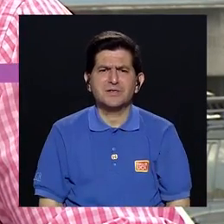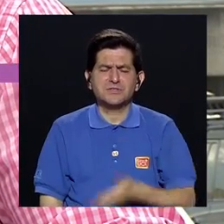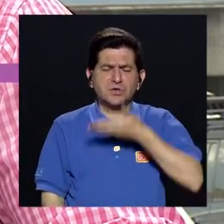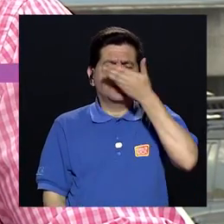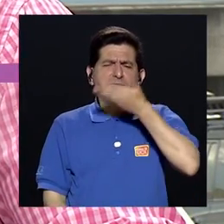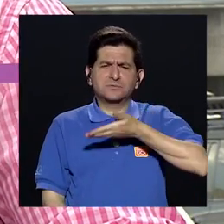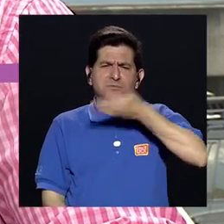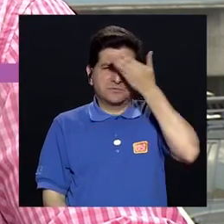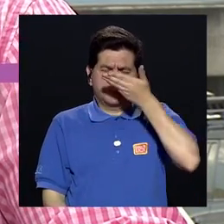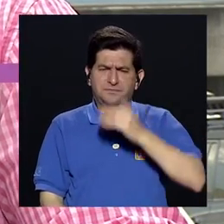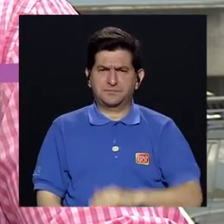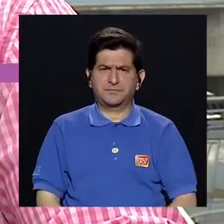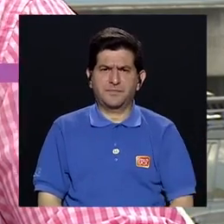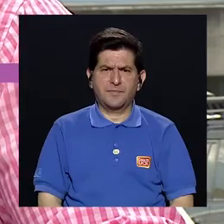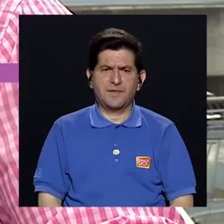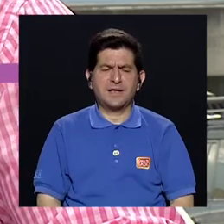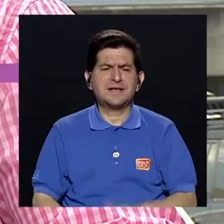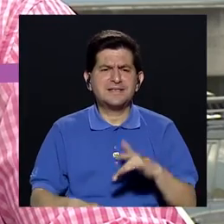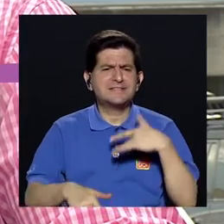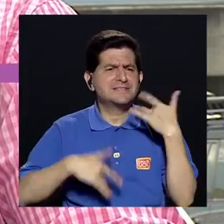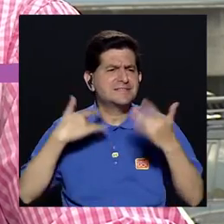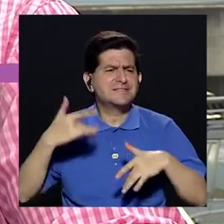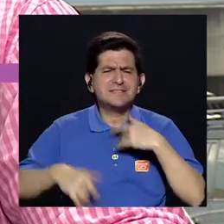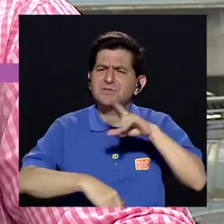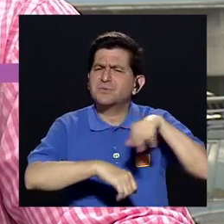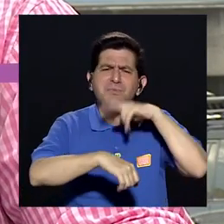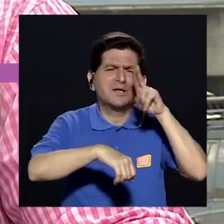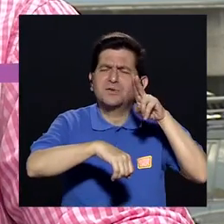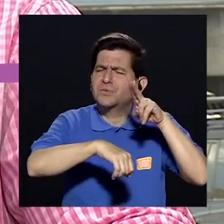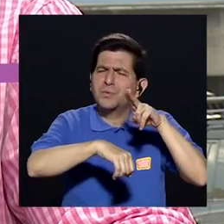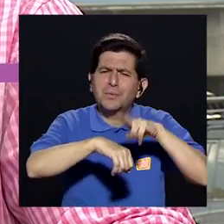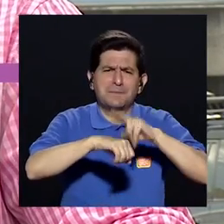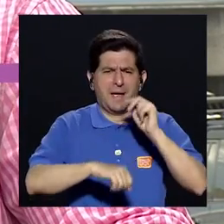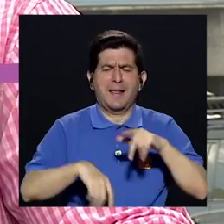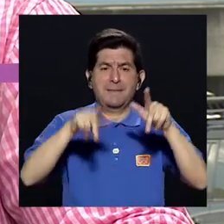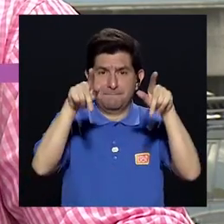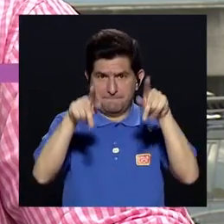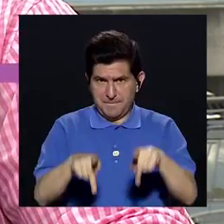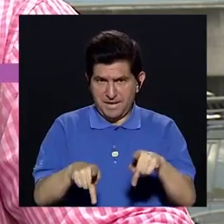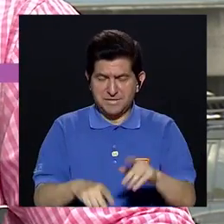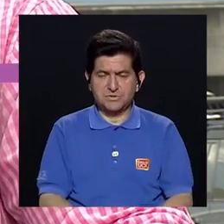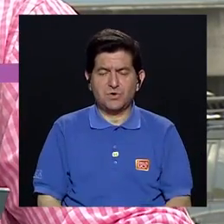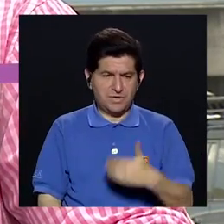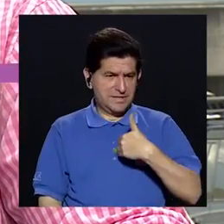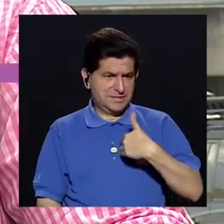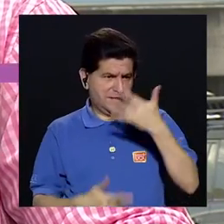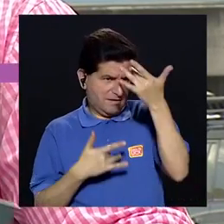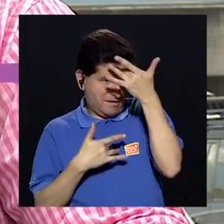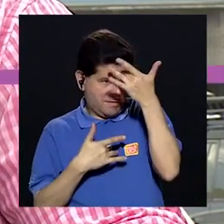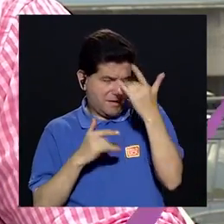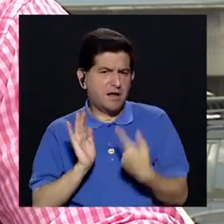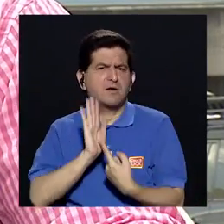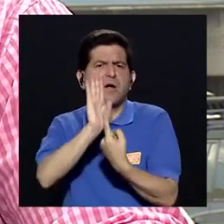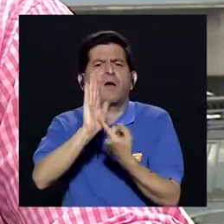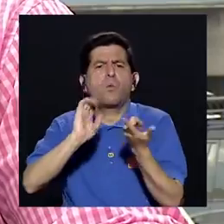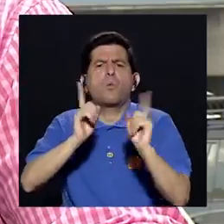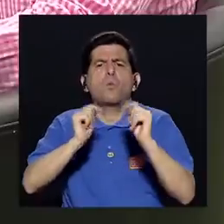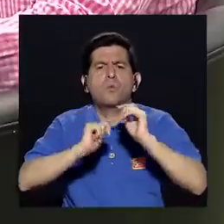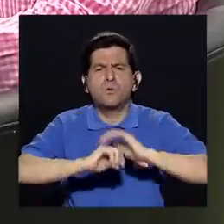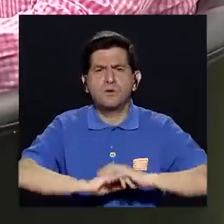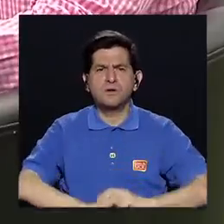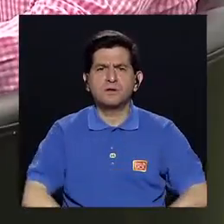nivel respiratorio ¿Cuáles son los síntomas que normalmente una persona con tuberculosis va a presentar?